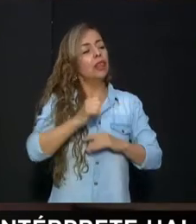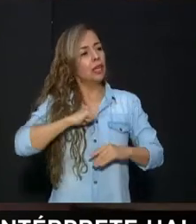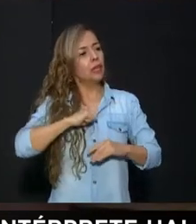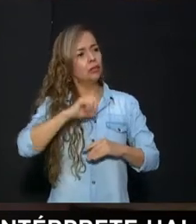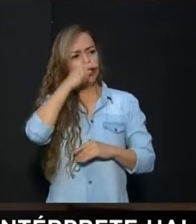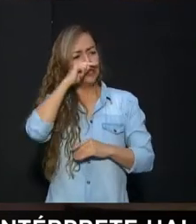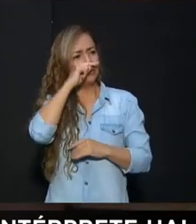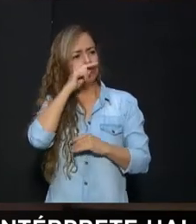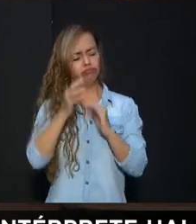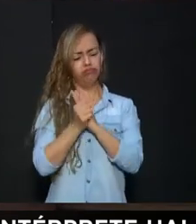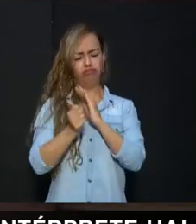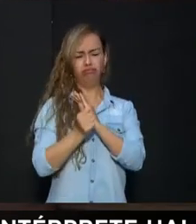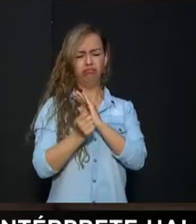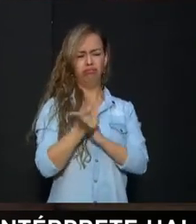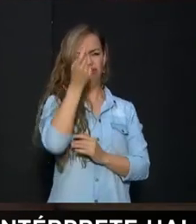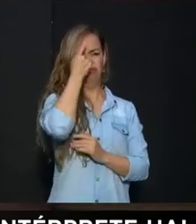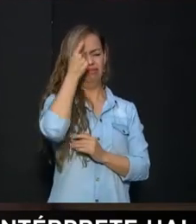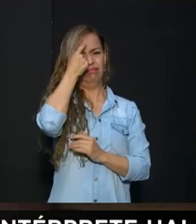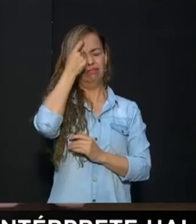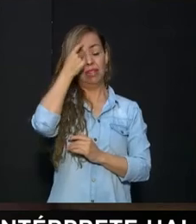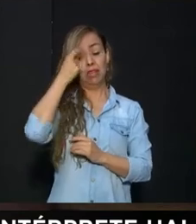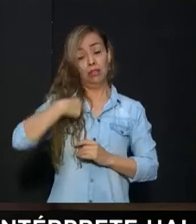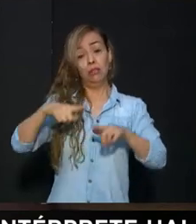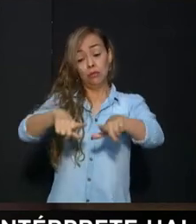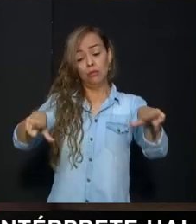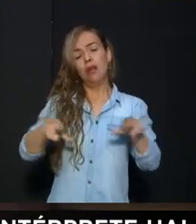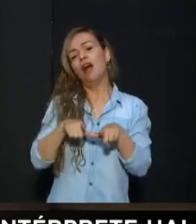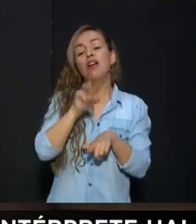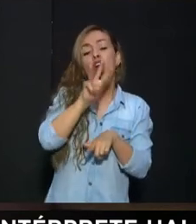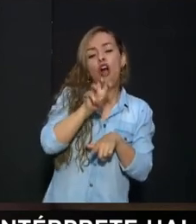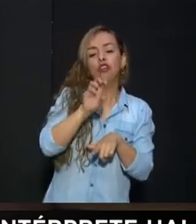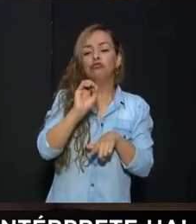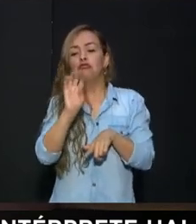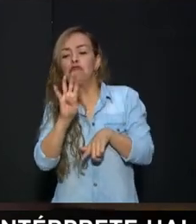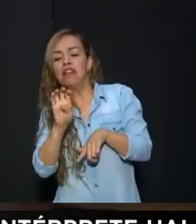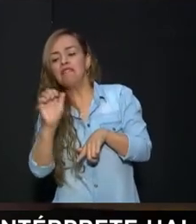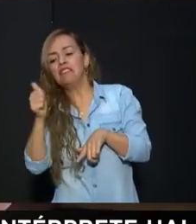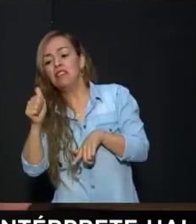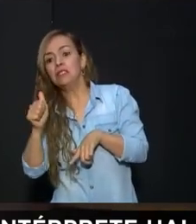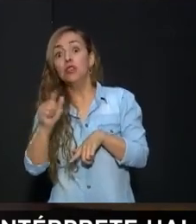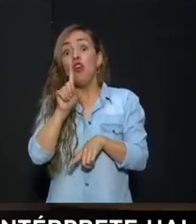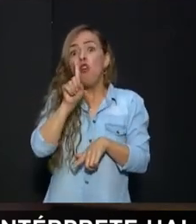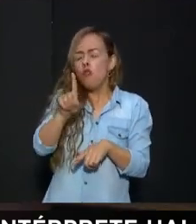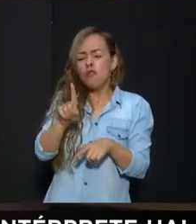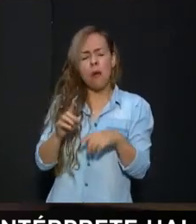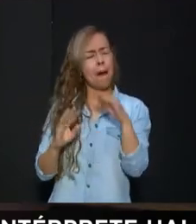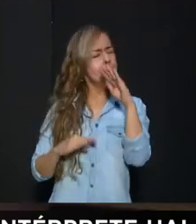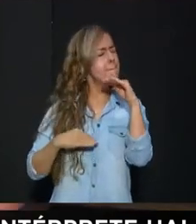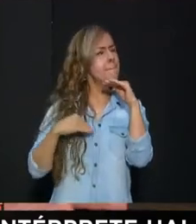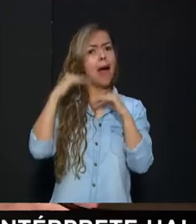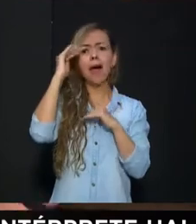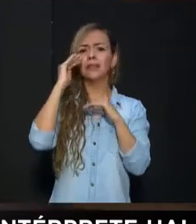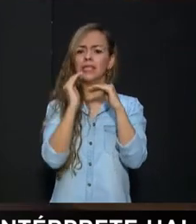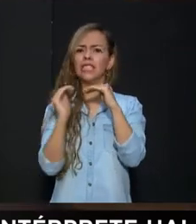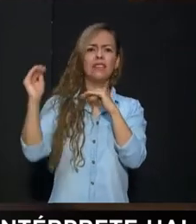súper dotados. Entonces, cuando tenía un salón que era de 8, 9 o 10, pero había uno que es un volador, que hablaba de temas muy